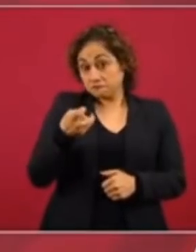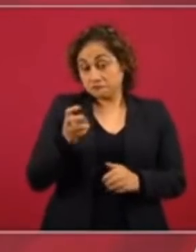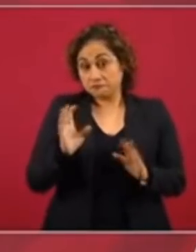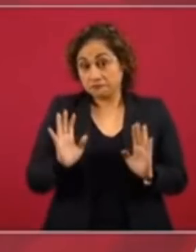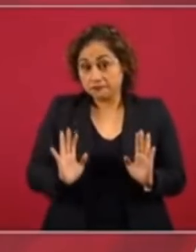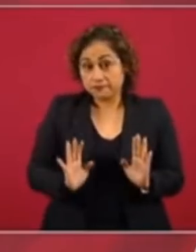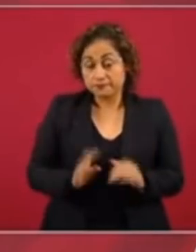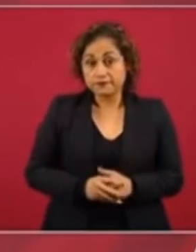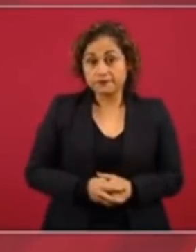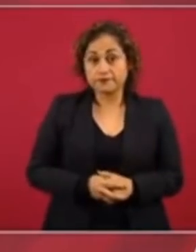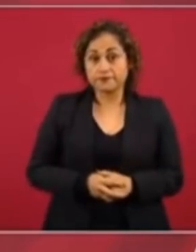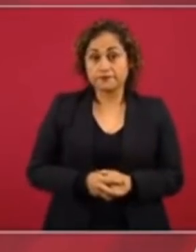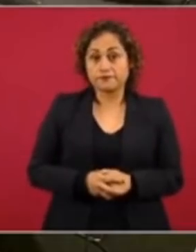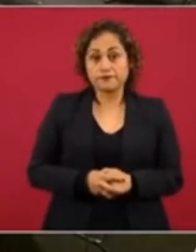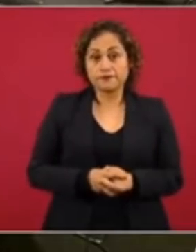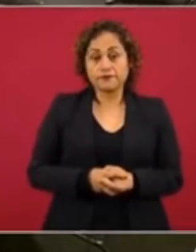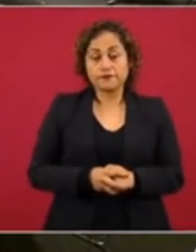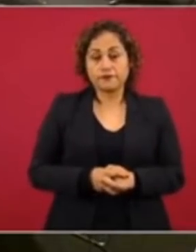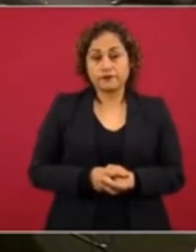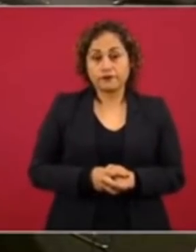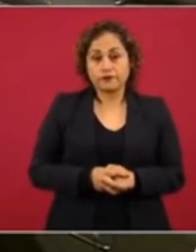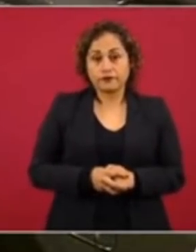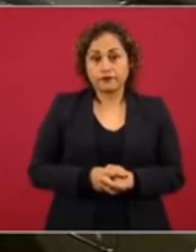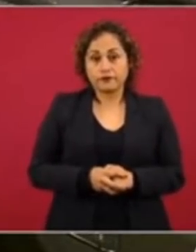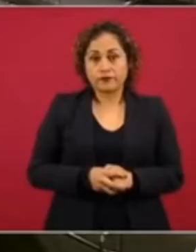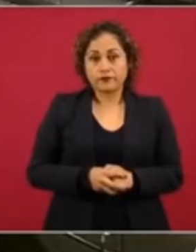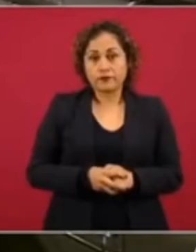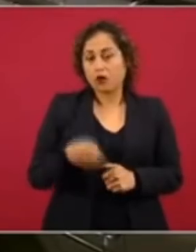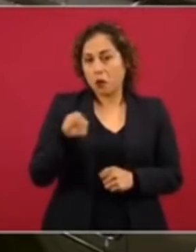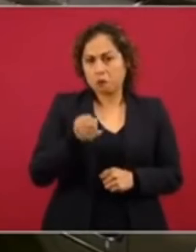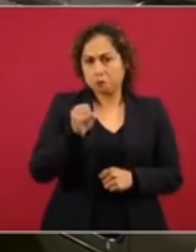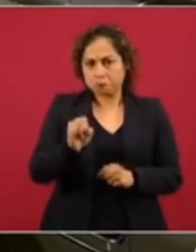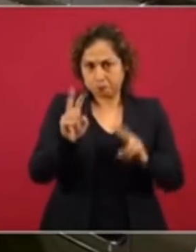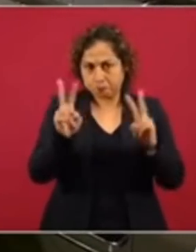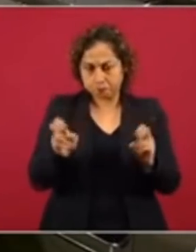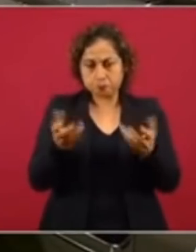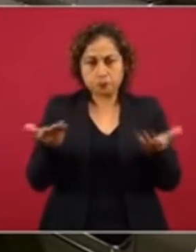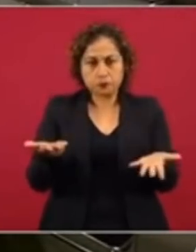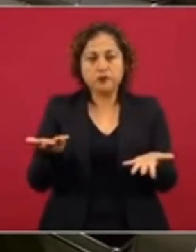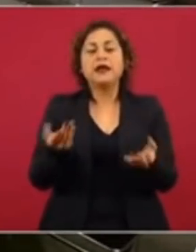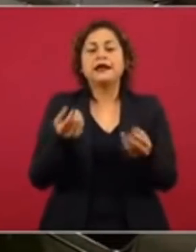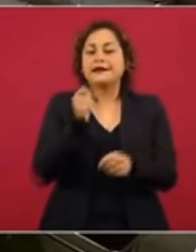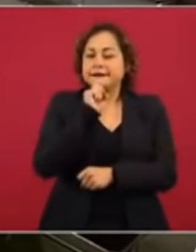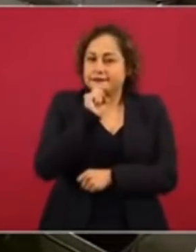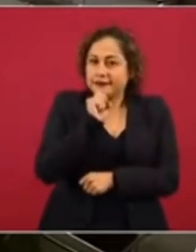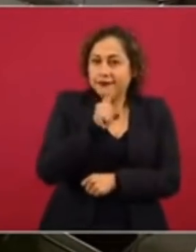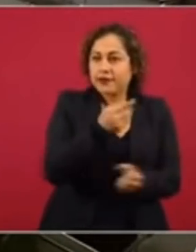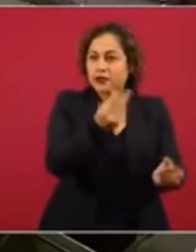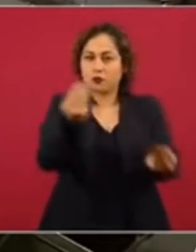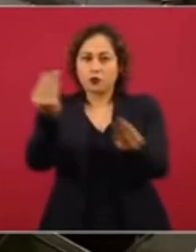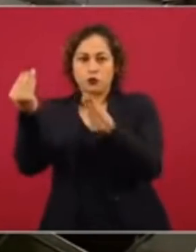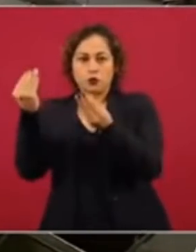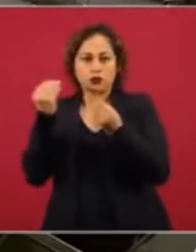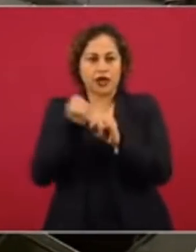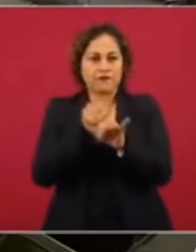Y que no se te olvide, amigos y amigas, que hicieron esta alianza contra el presidente López Obrador para